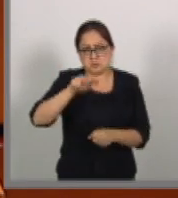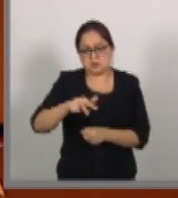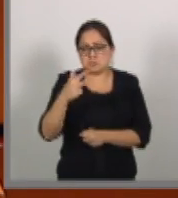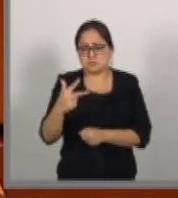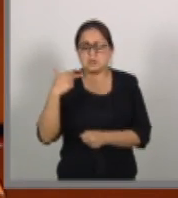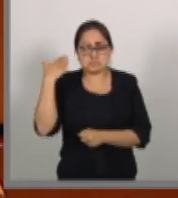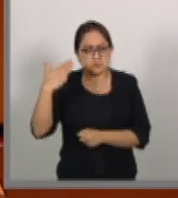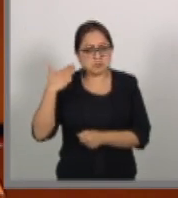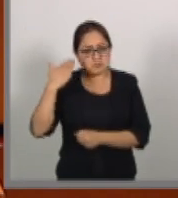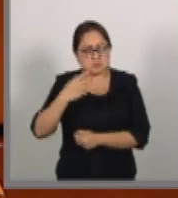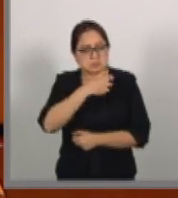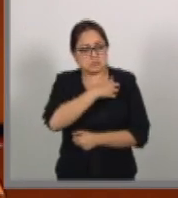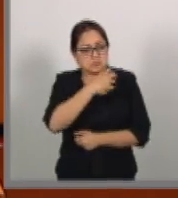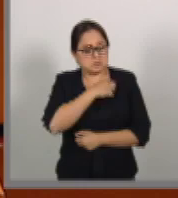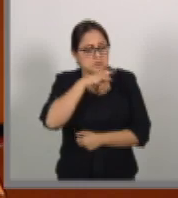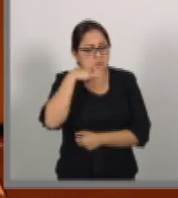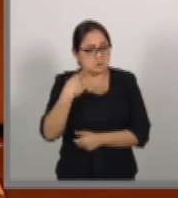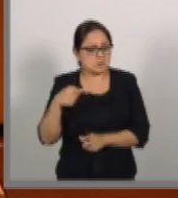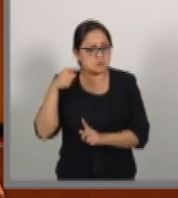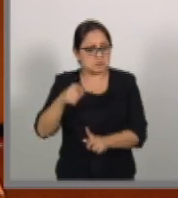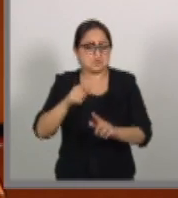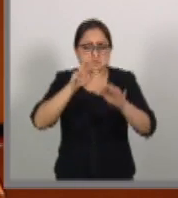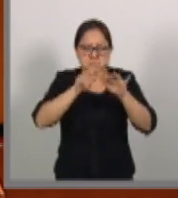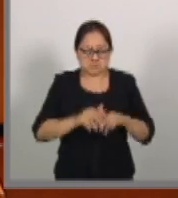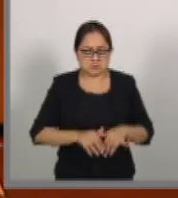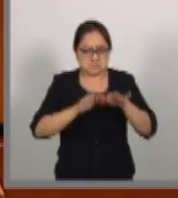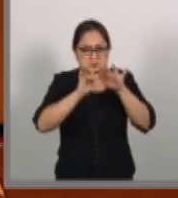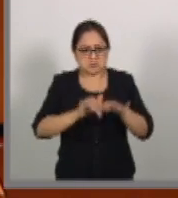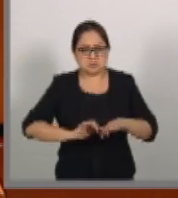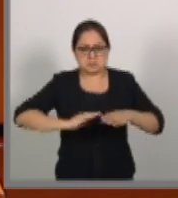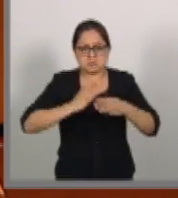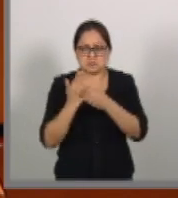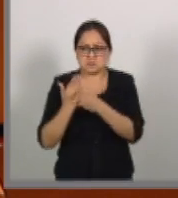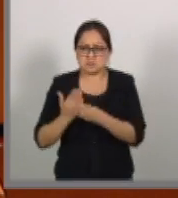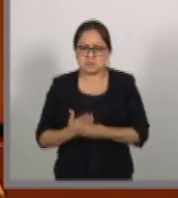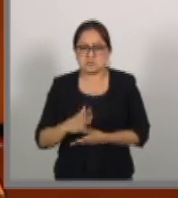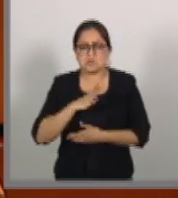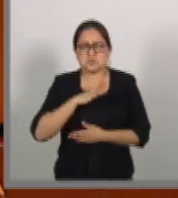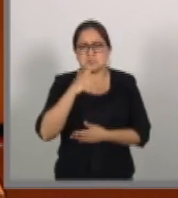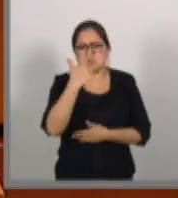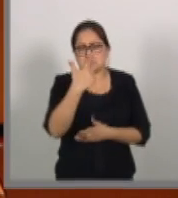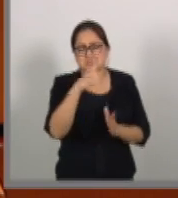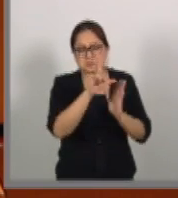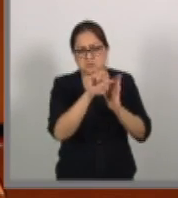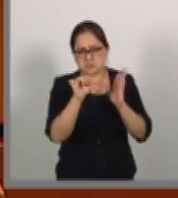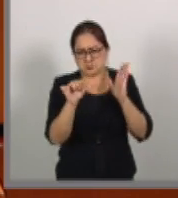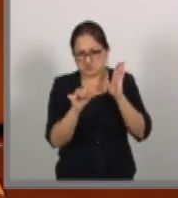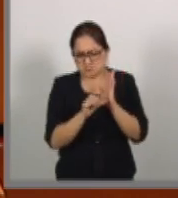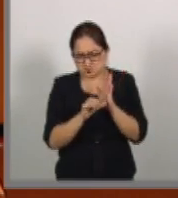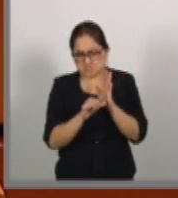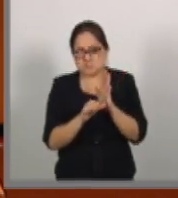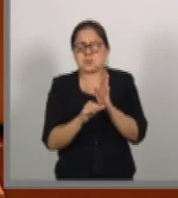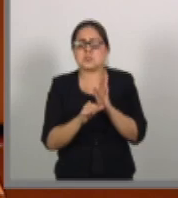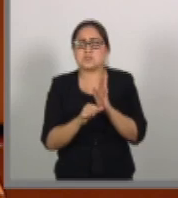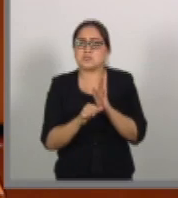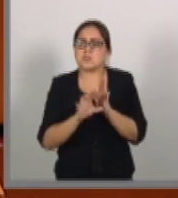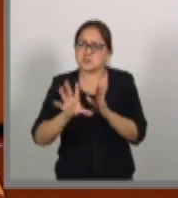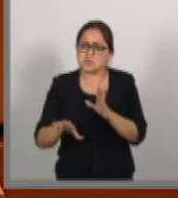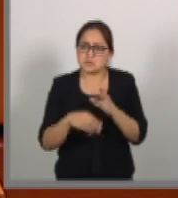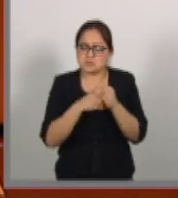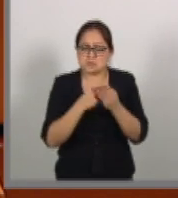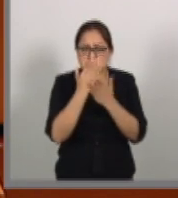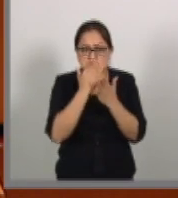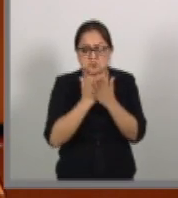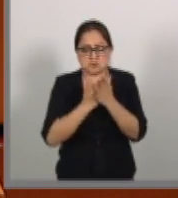Santiago de Chile cuyo texto está conformado por siete artículos en el que se incorpora el